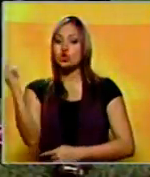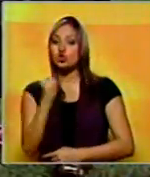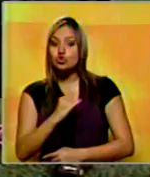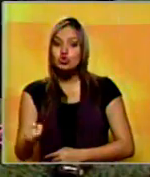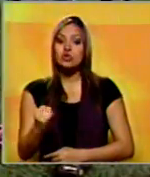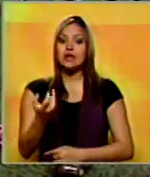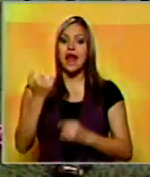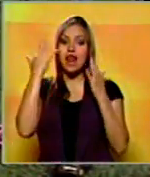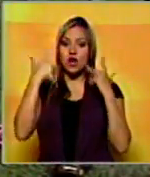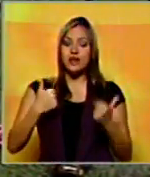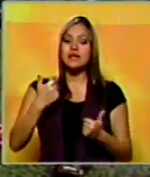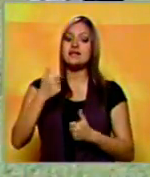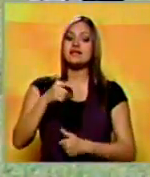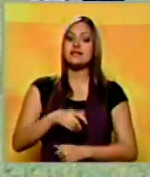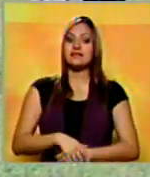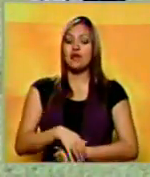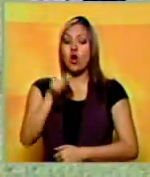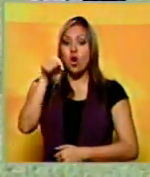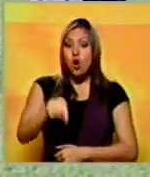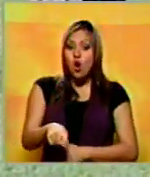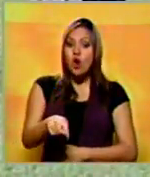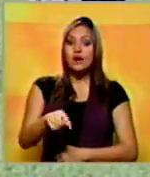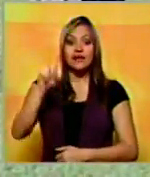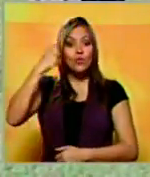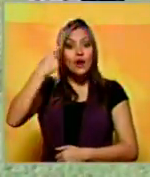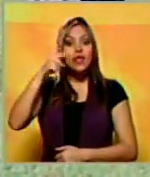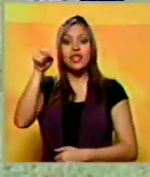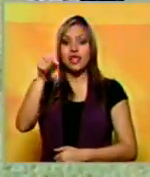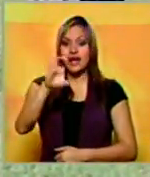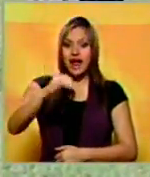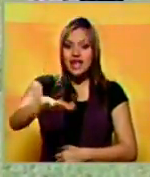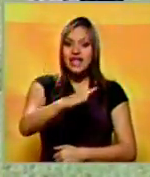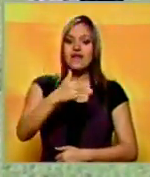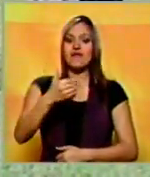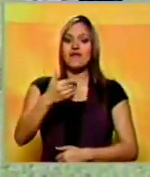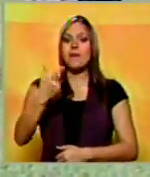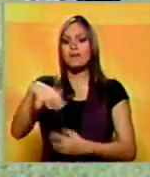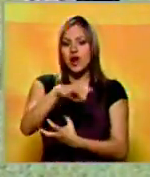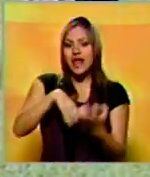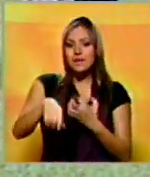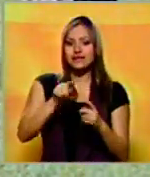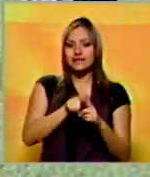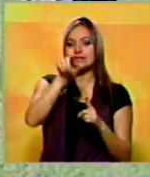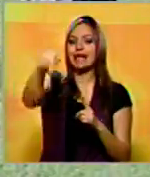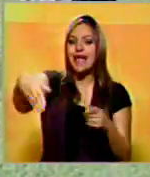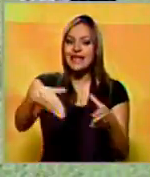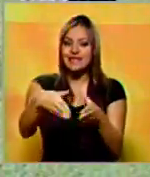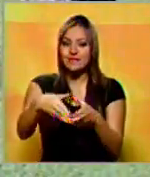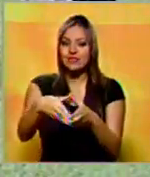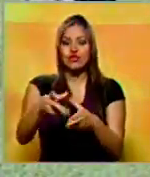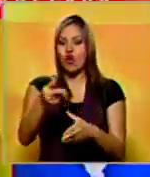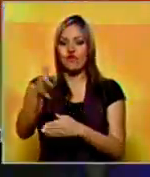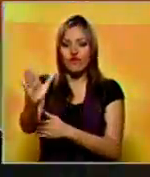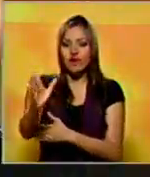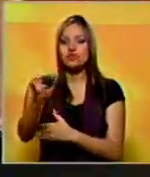a los leones en Maracaibo. Así que atención, hoy no juegan Caribes y Bravos por problemas en el traslado del equipo insular.